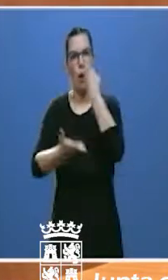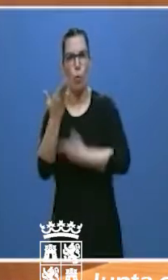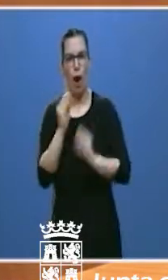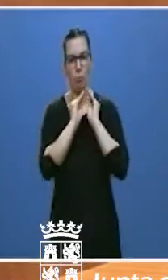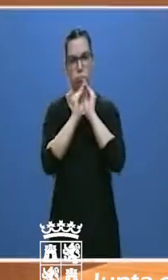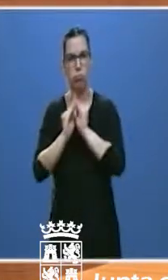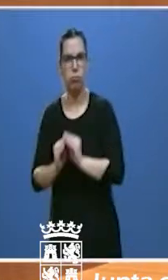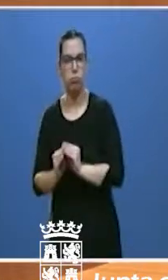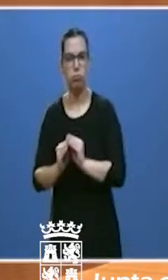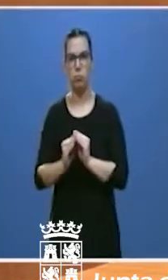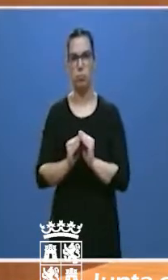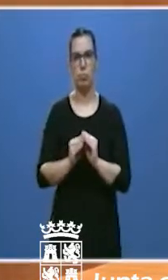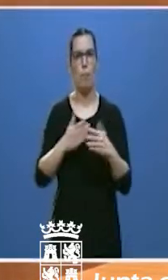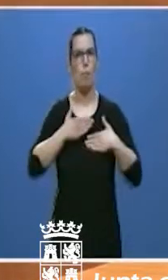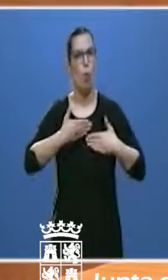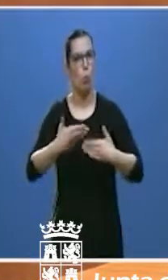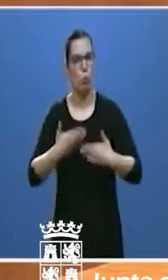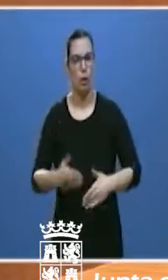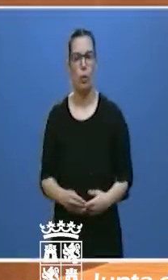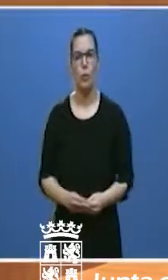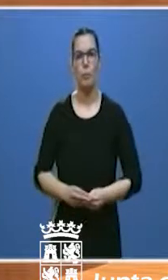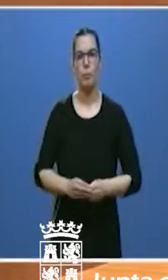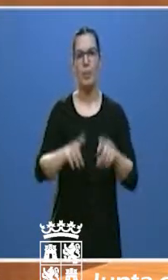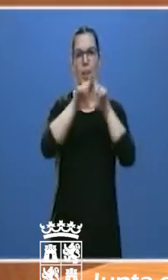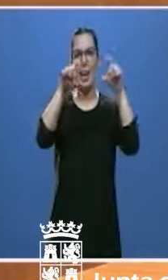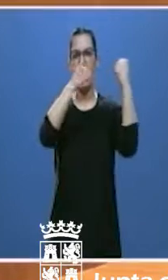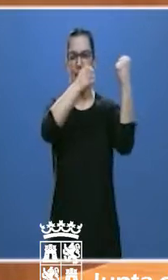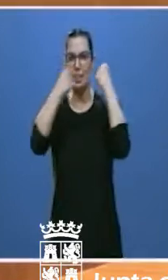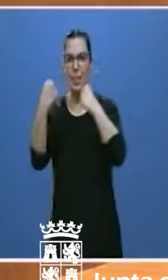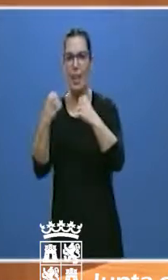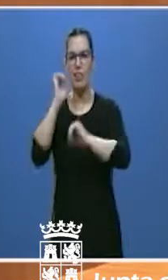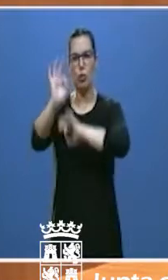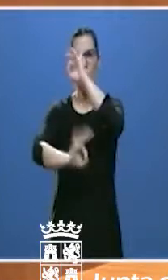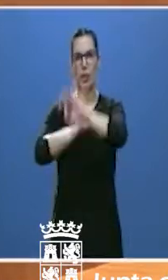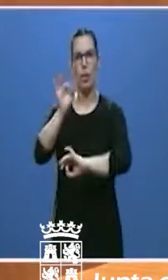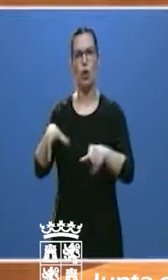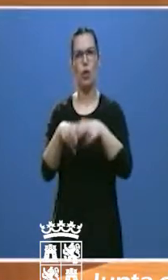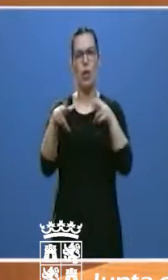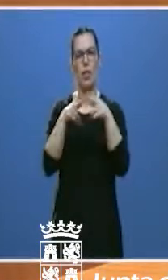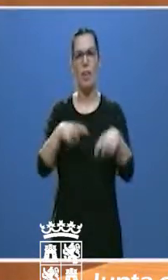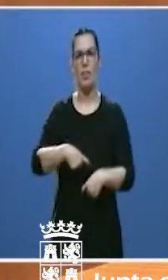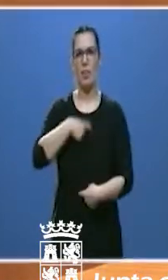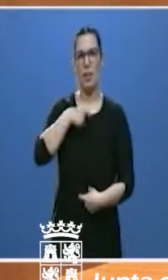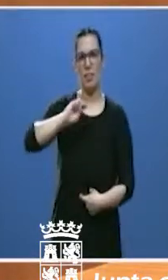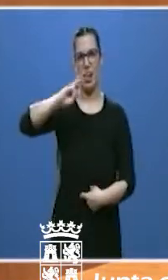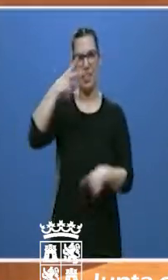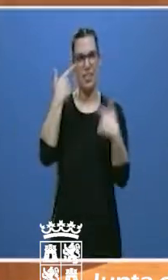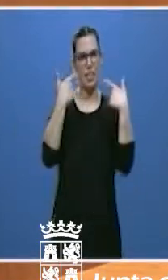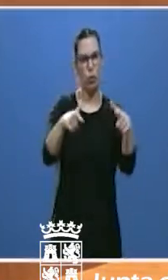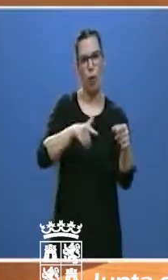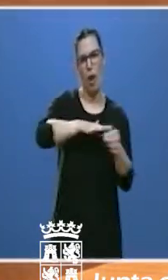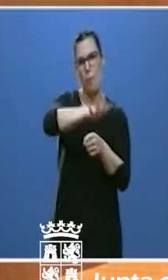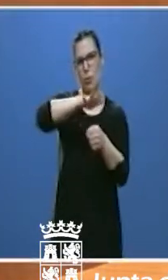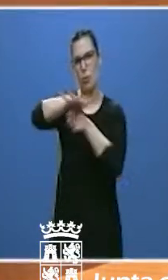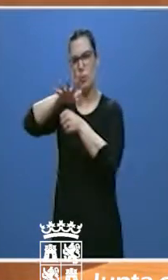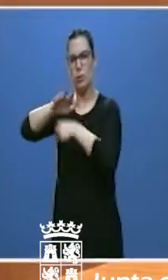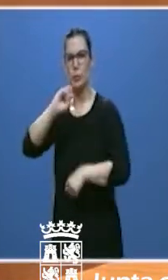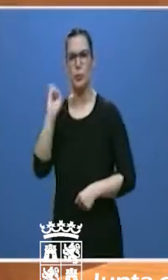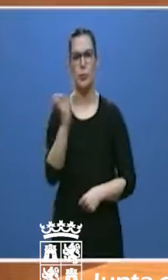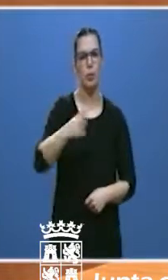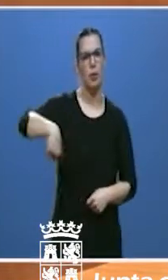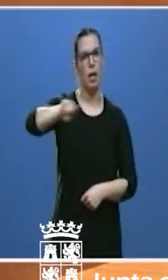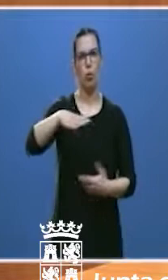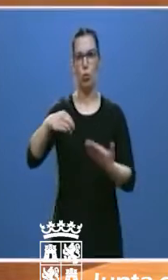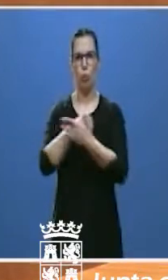altruista. A las entidades y organizaciones de la sociedad civil, del tercer sector y de otros ámbitos que están dando